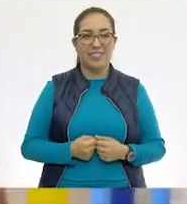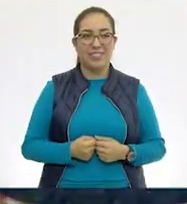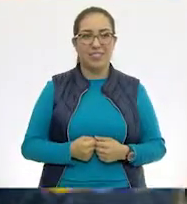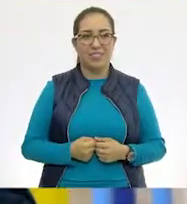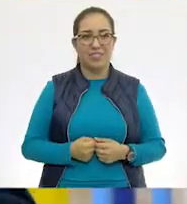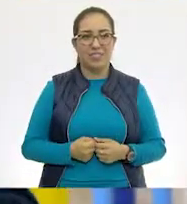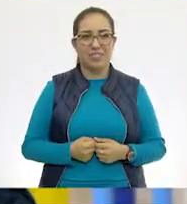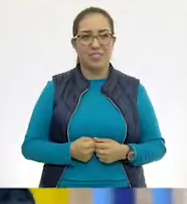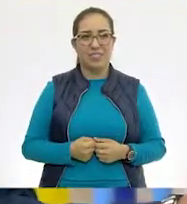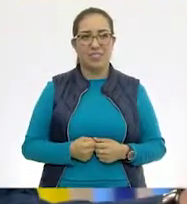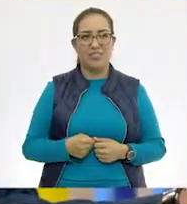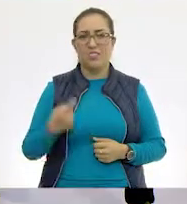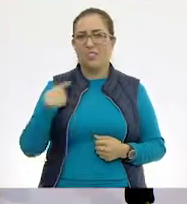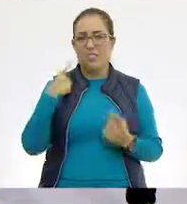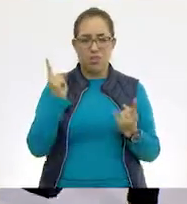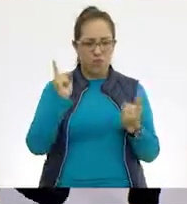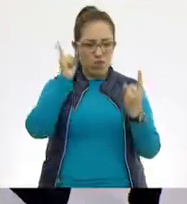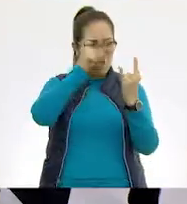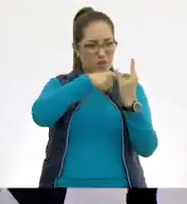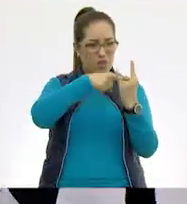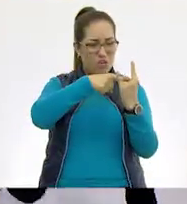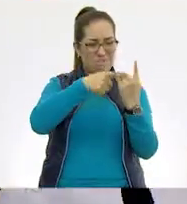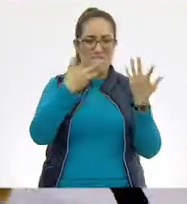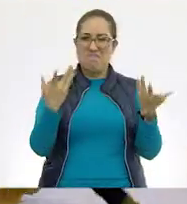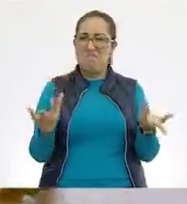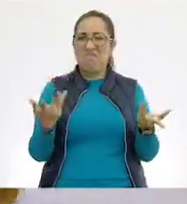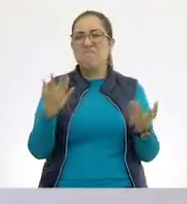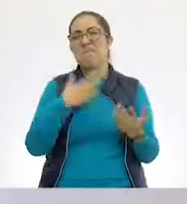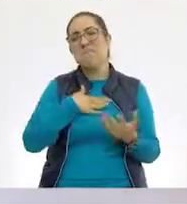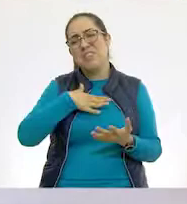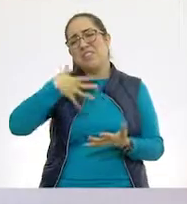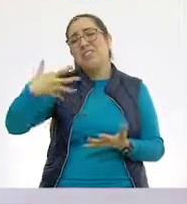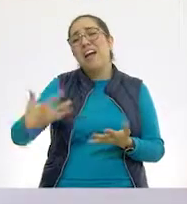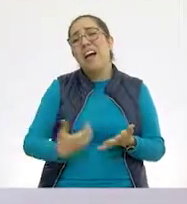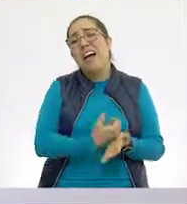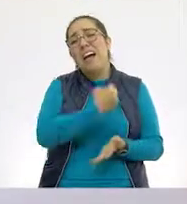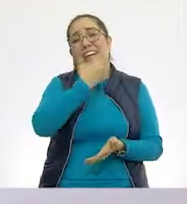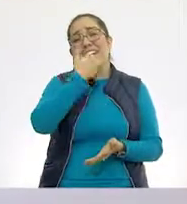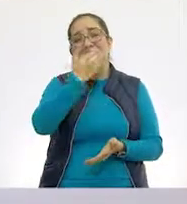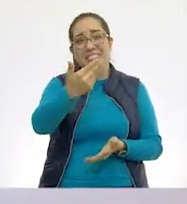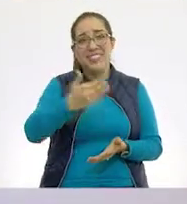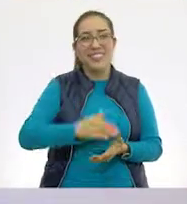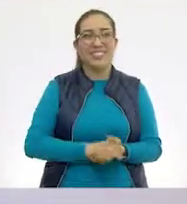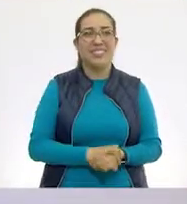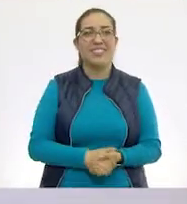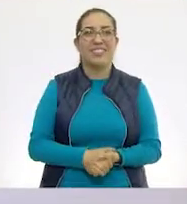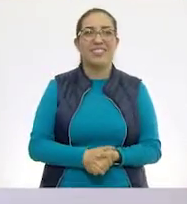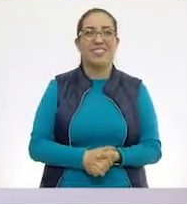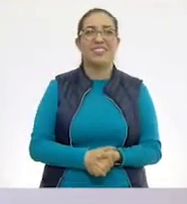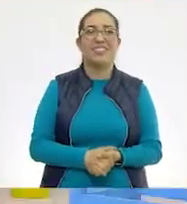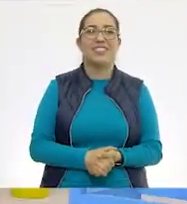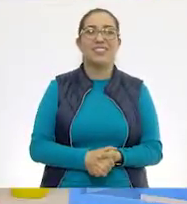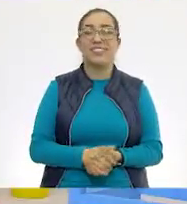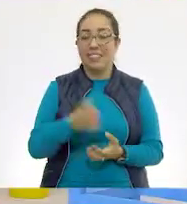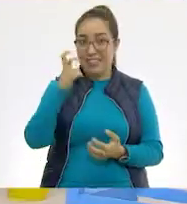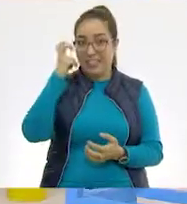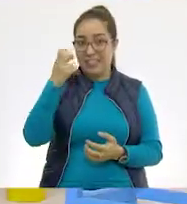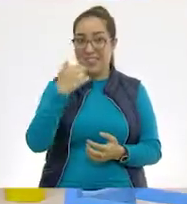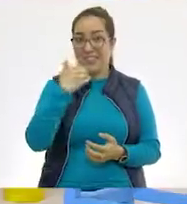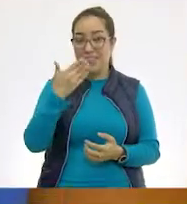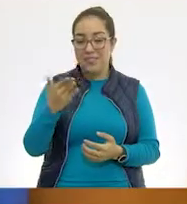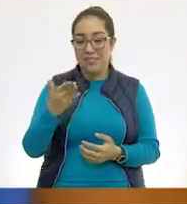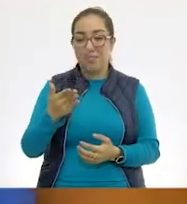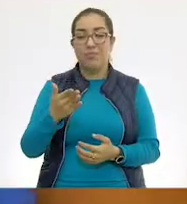Bueno, no metimos gol, pero... ¡Bravo! ¡Lo logramos! ¡Lo logramos! ¡Exacto! Súper bien.